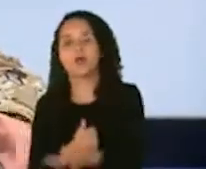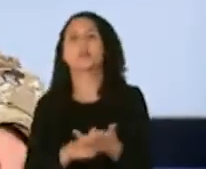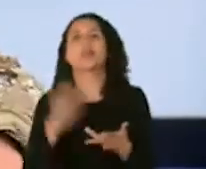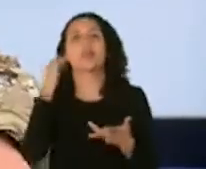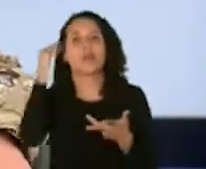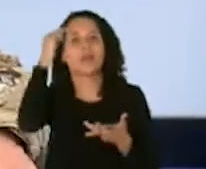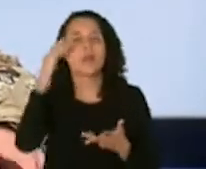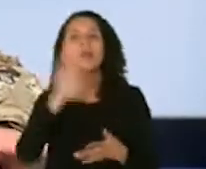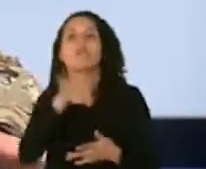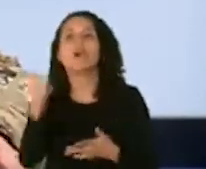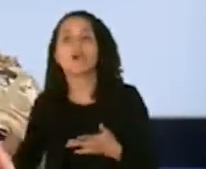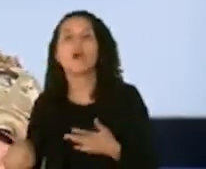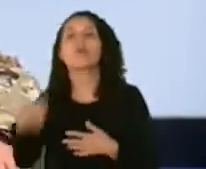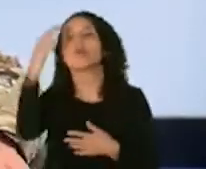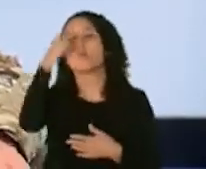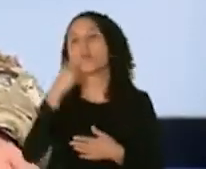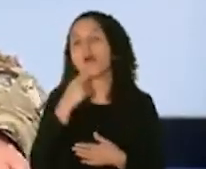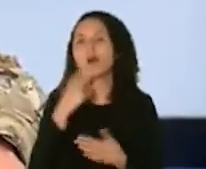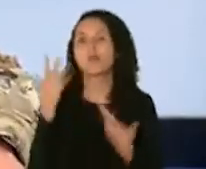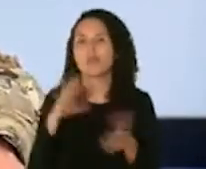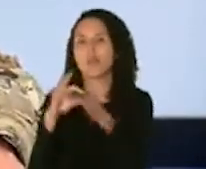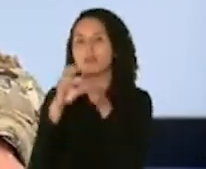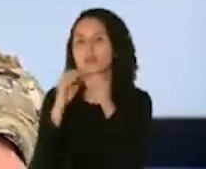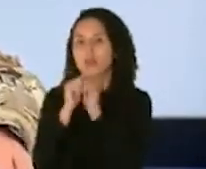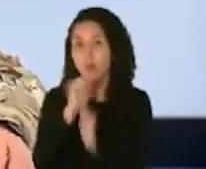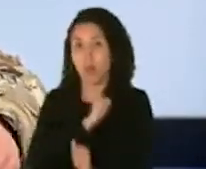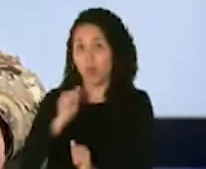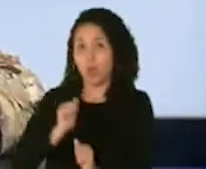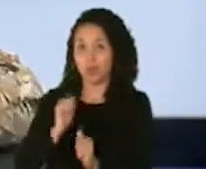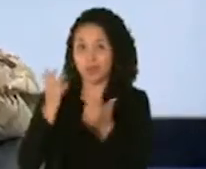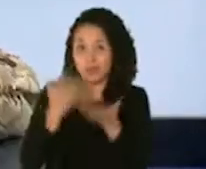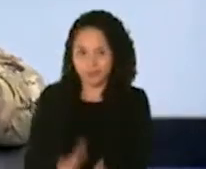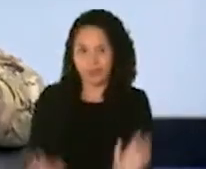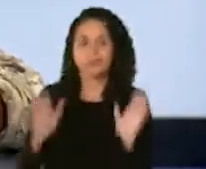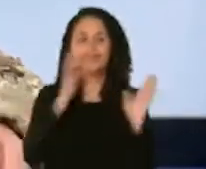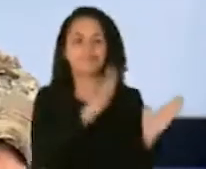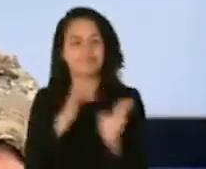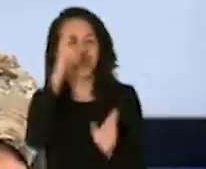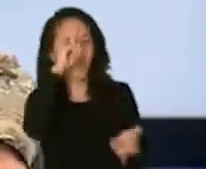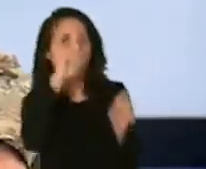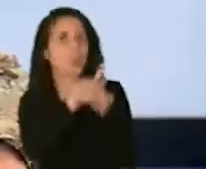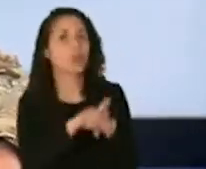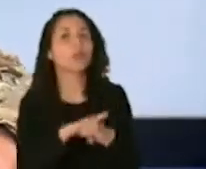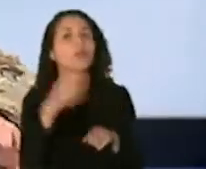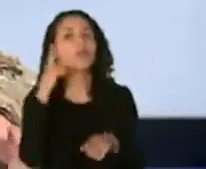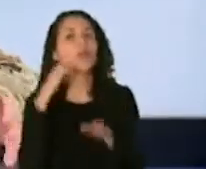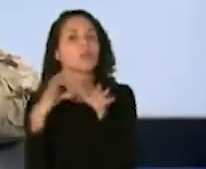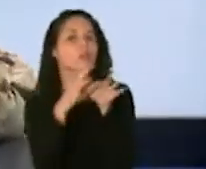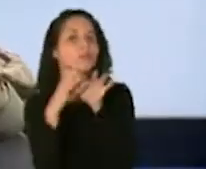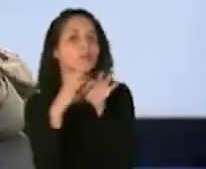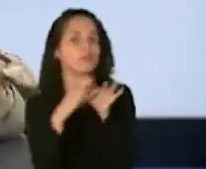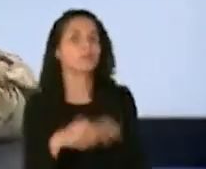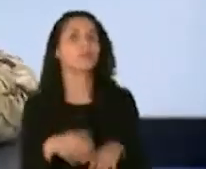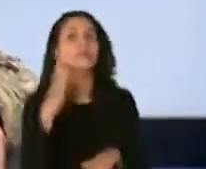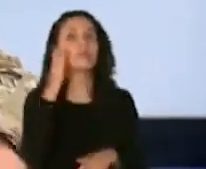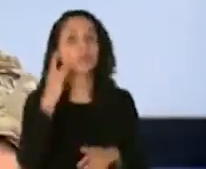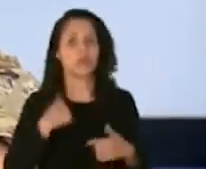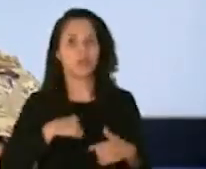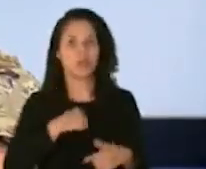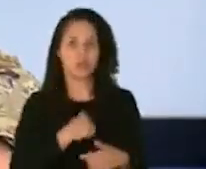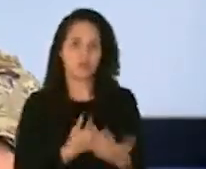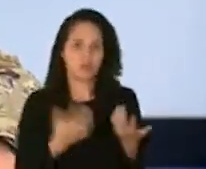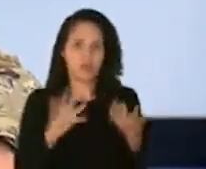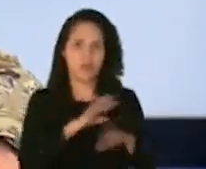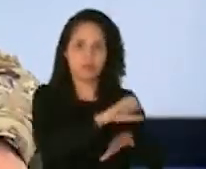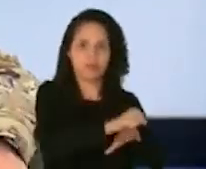Fajardo, o Humacao. Ya estamos en la coordinación con los alcaldes, preparando un acuerdo de colaboración, porque estamos separando esas